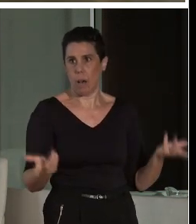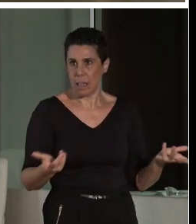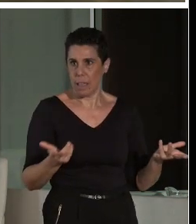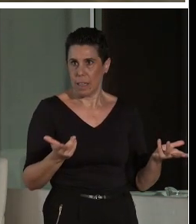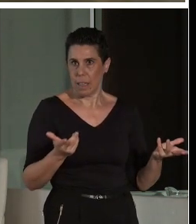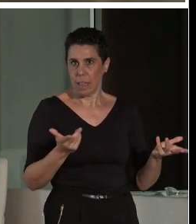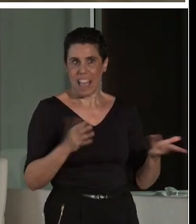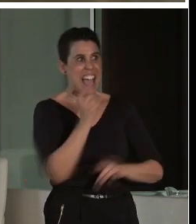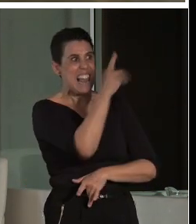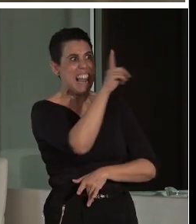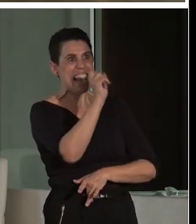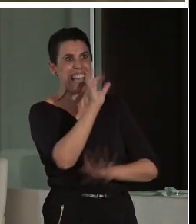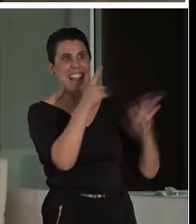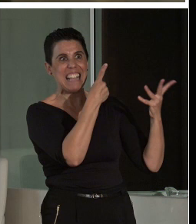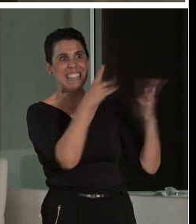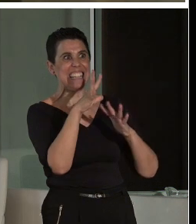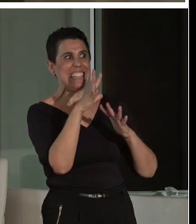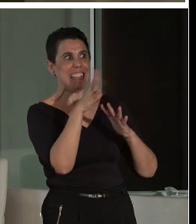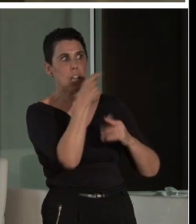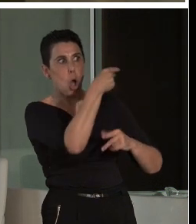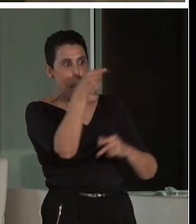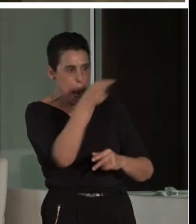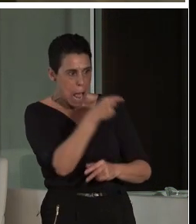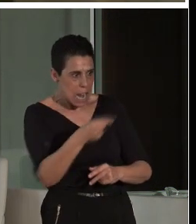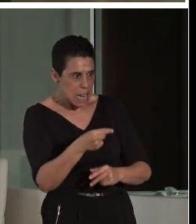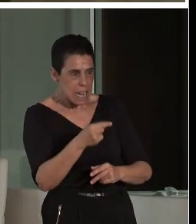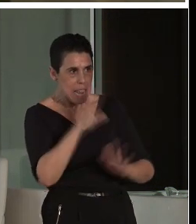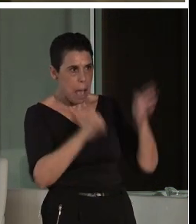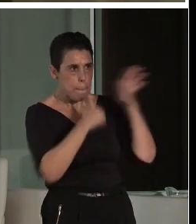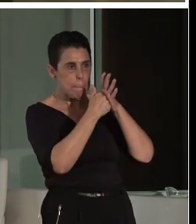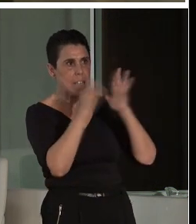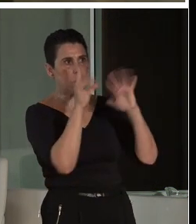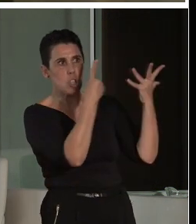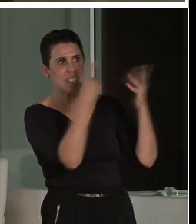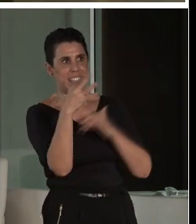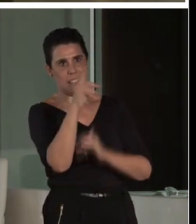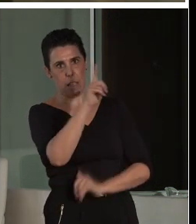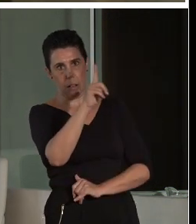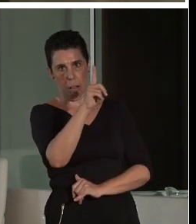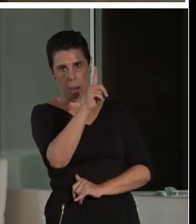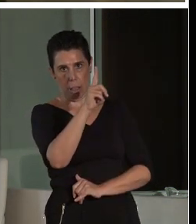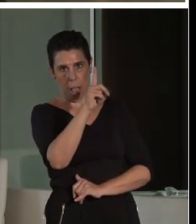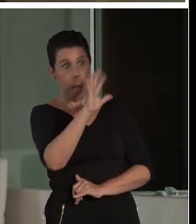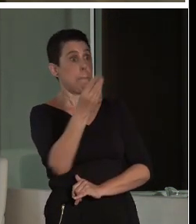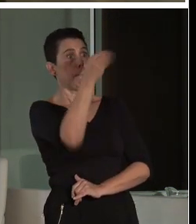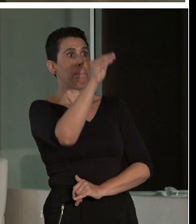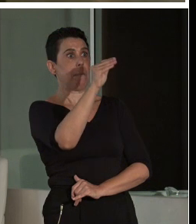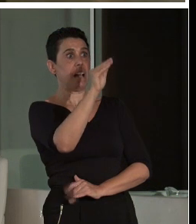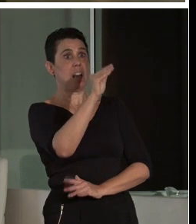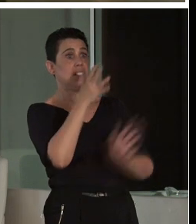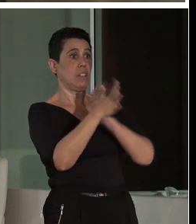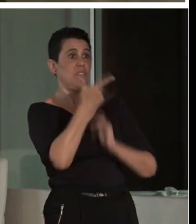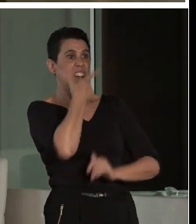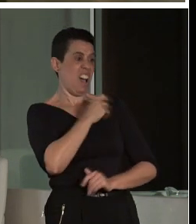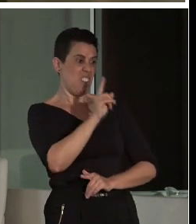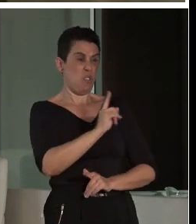65 caracteres por línea. Porque si me lo cuentas por más de 65 caracteres ya no es una lectura fácil para mí. Que no me lo